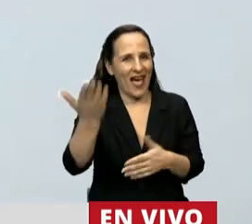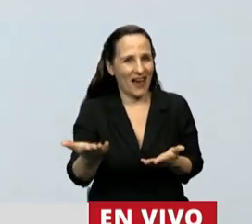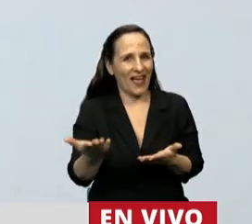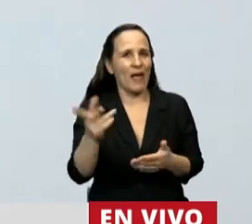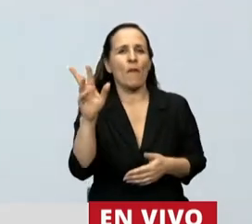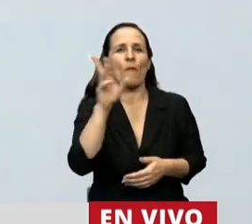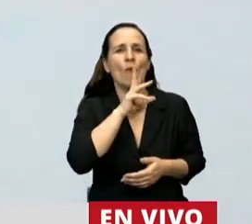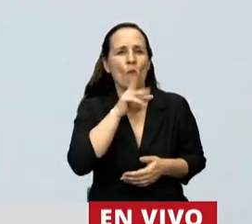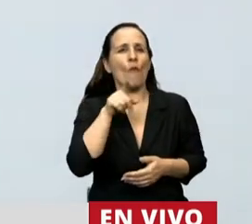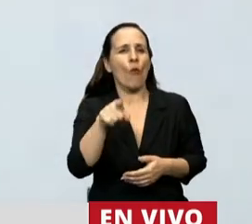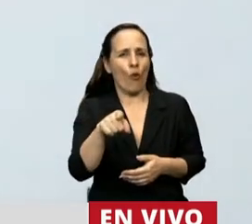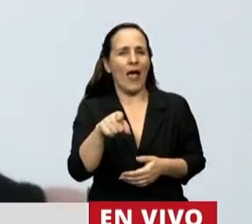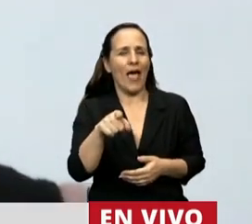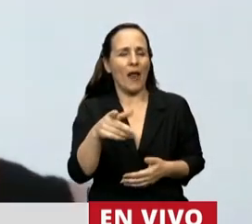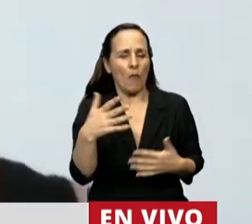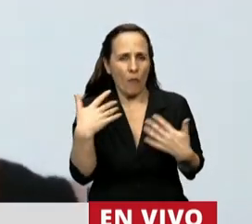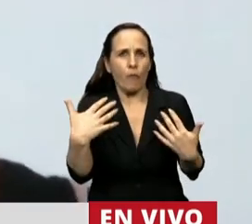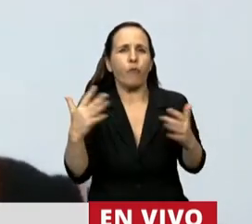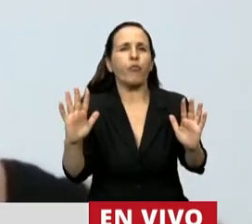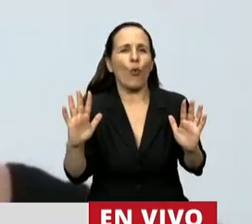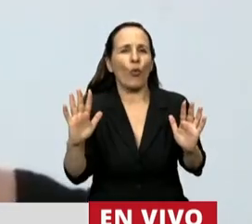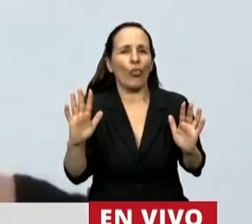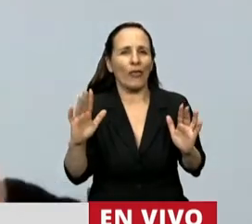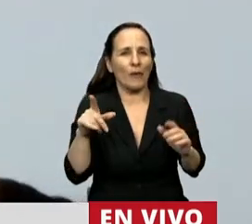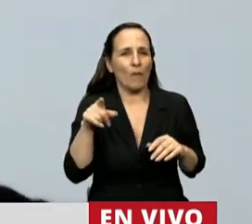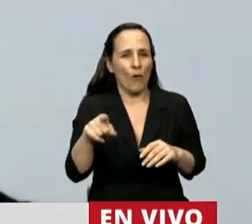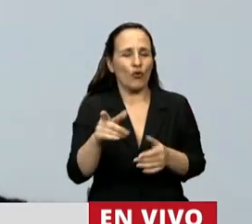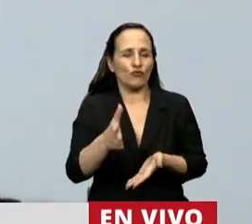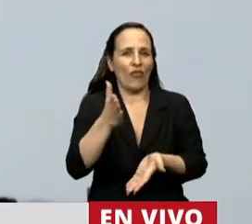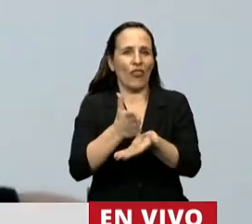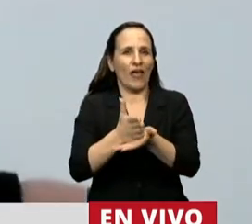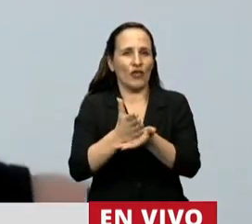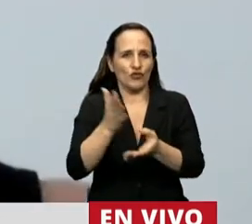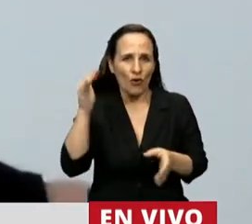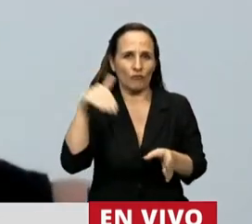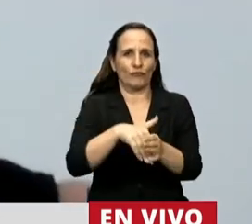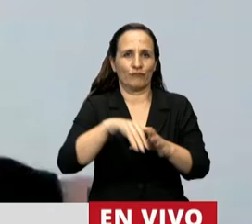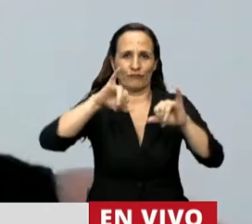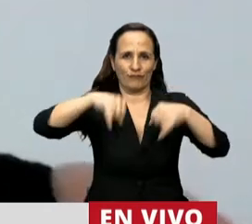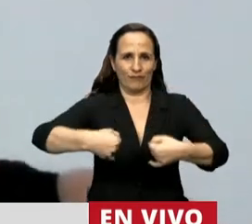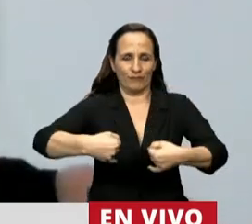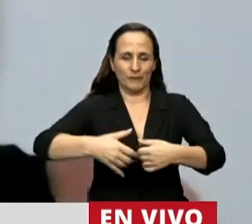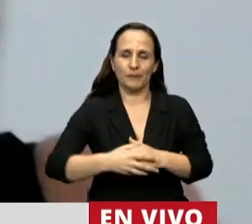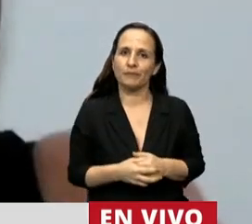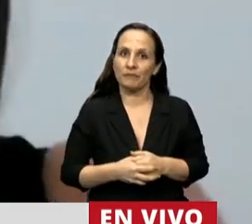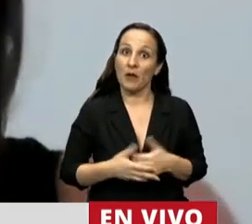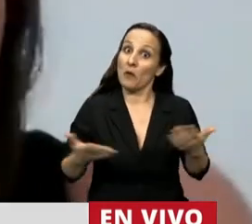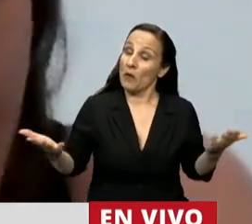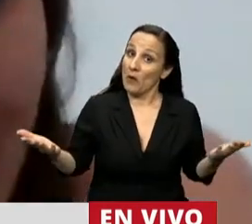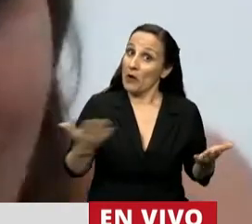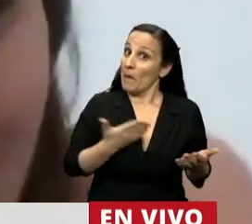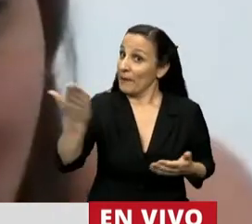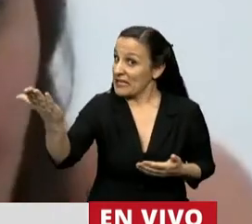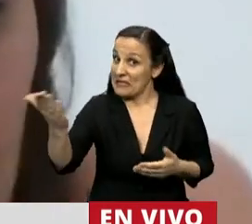las mujeres pudimos hacer efectivo nuestro derecho al voto. Sepa señor presidente, sepamos